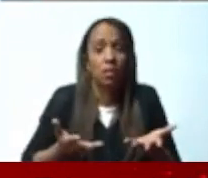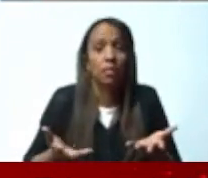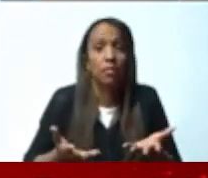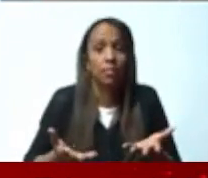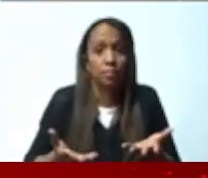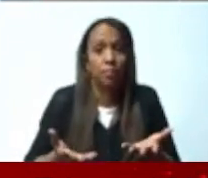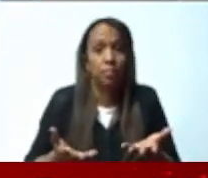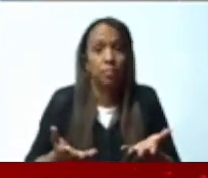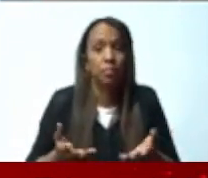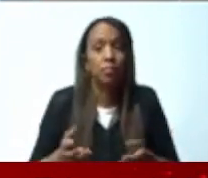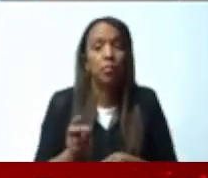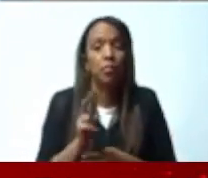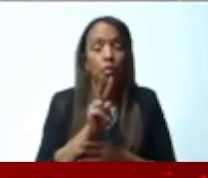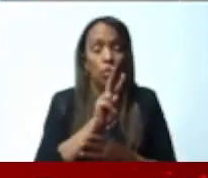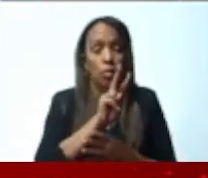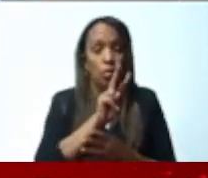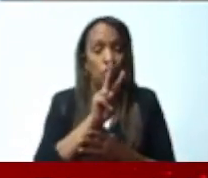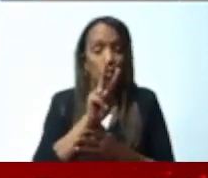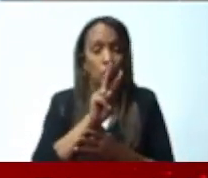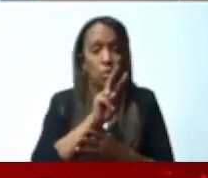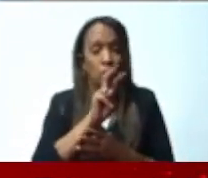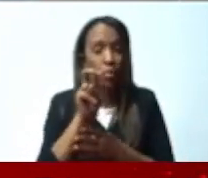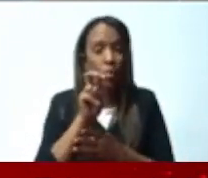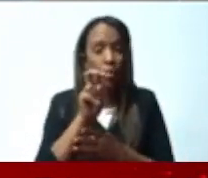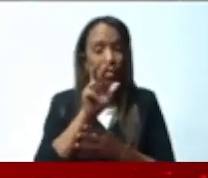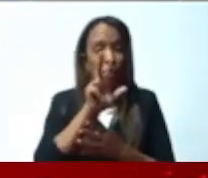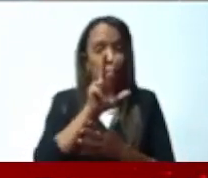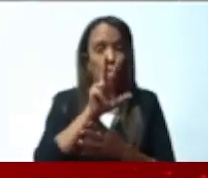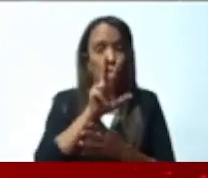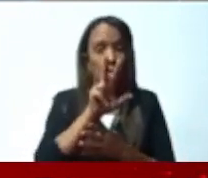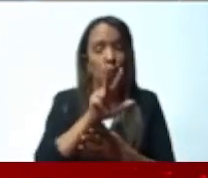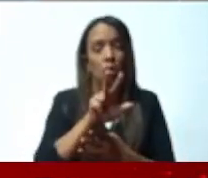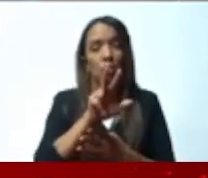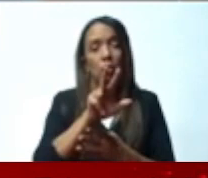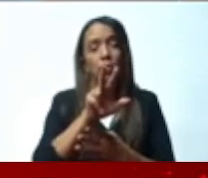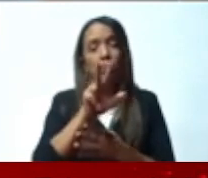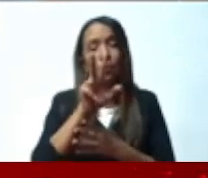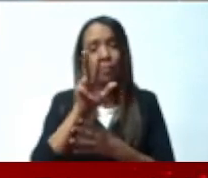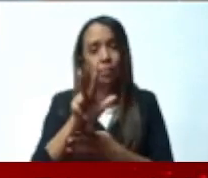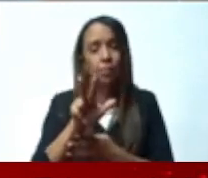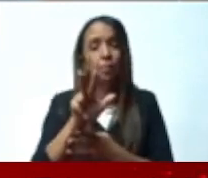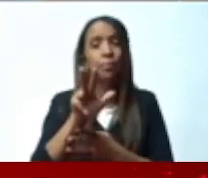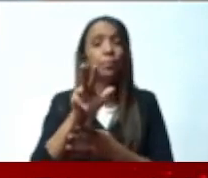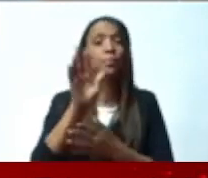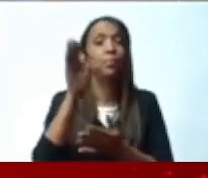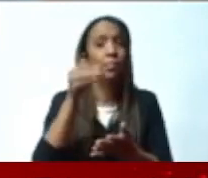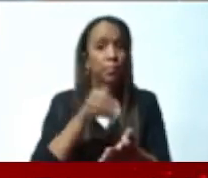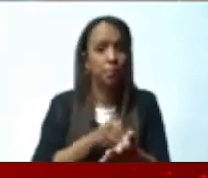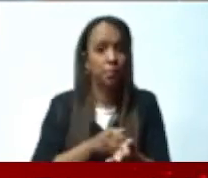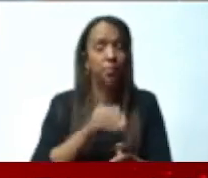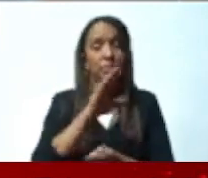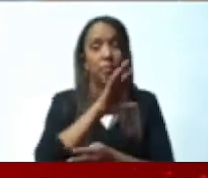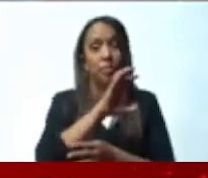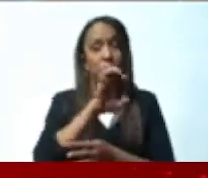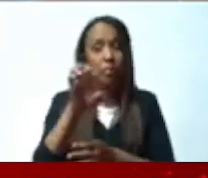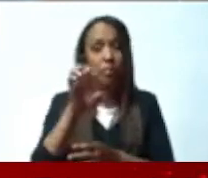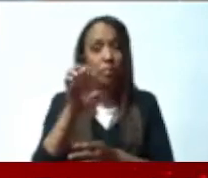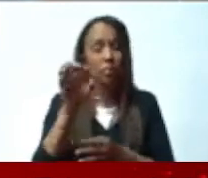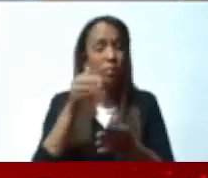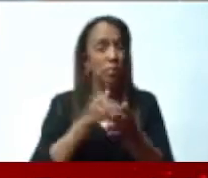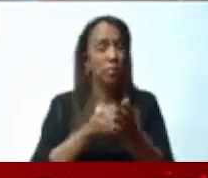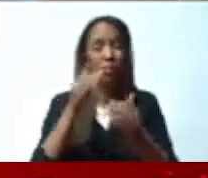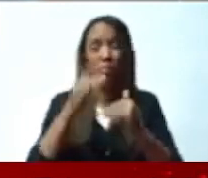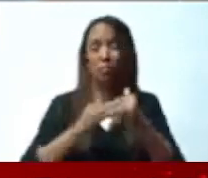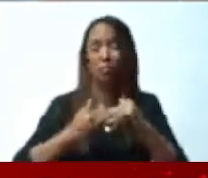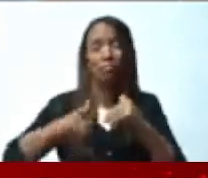.545.536.599